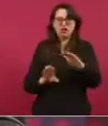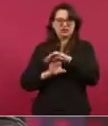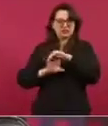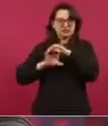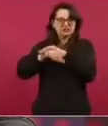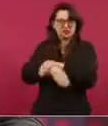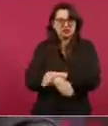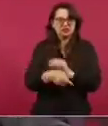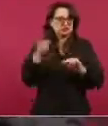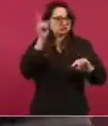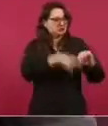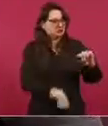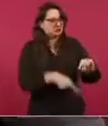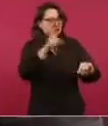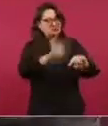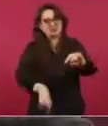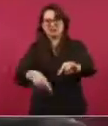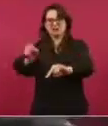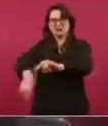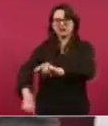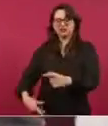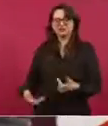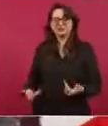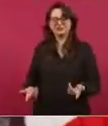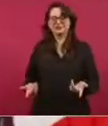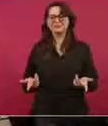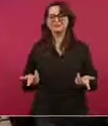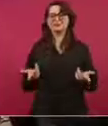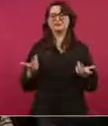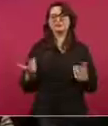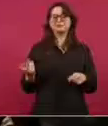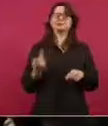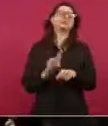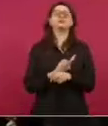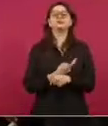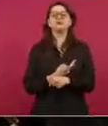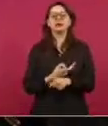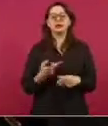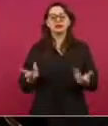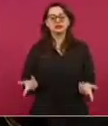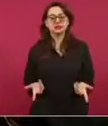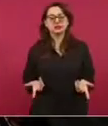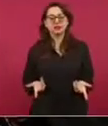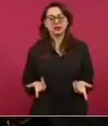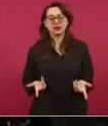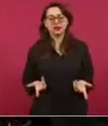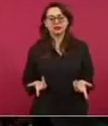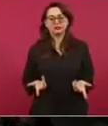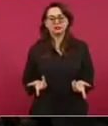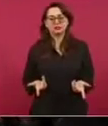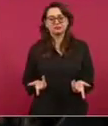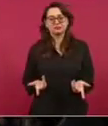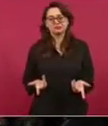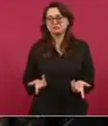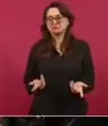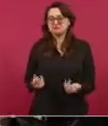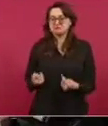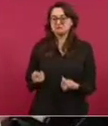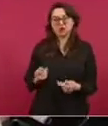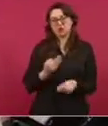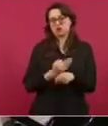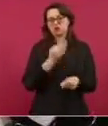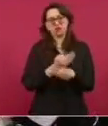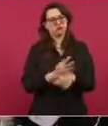¿Por qué no pones para que los senadores republicanos, por